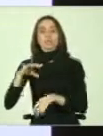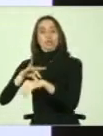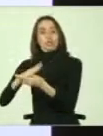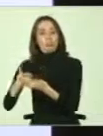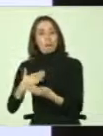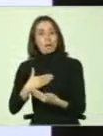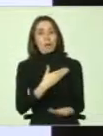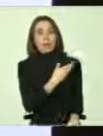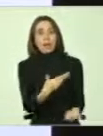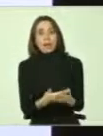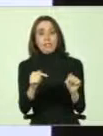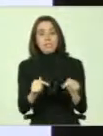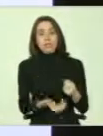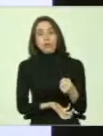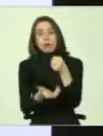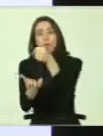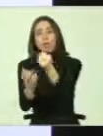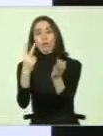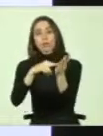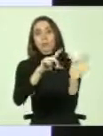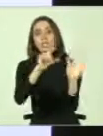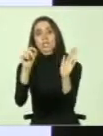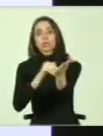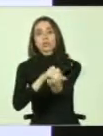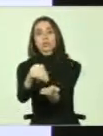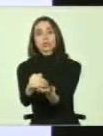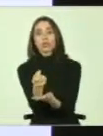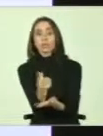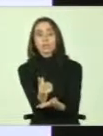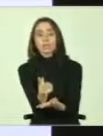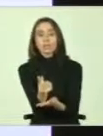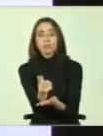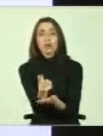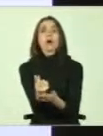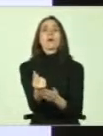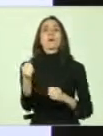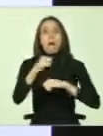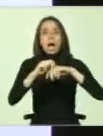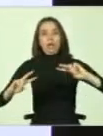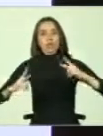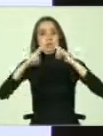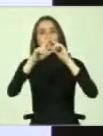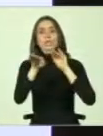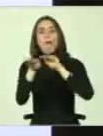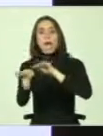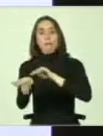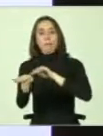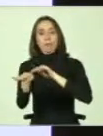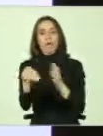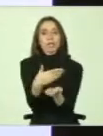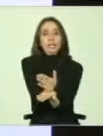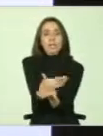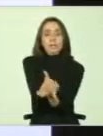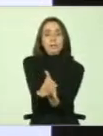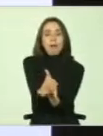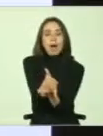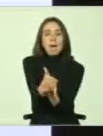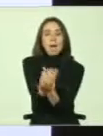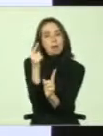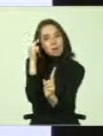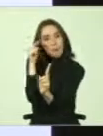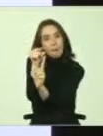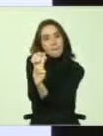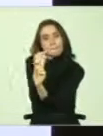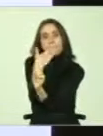fecha, 2.700 millones de pesos a objeto de construir, apoyar el desarrollo de la estrategia preferente